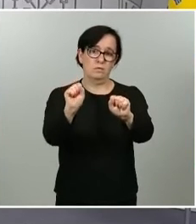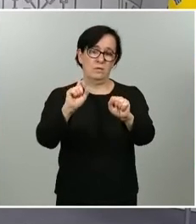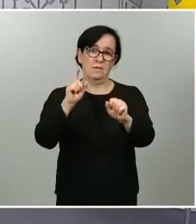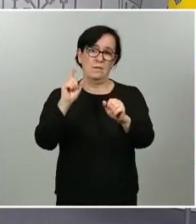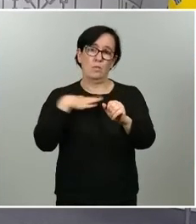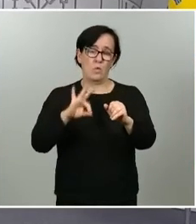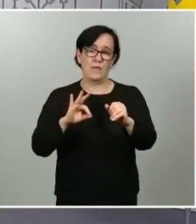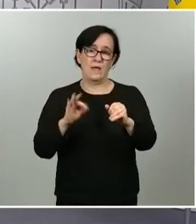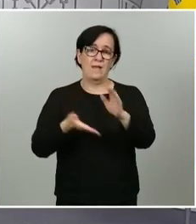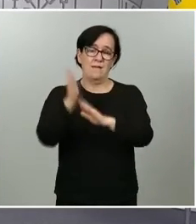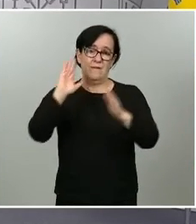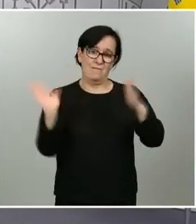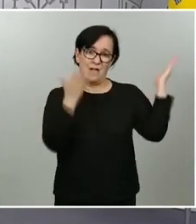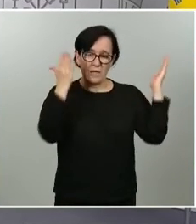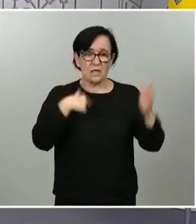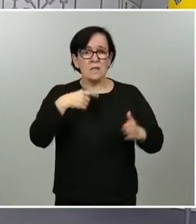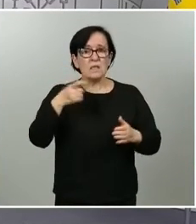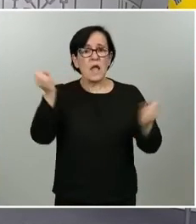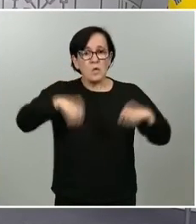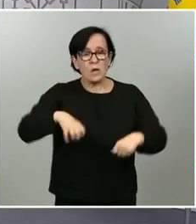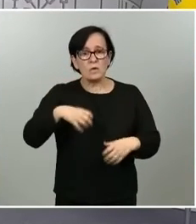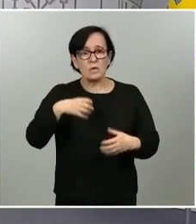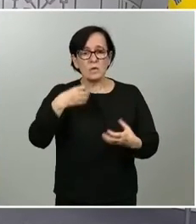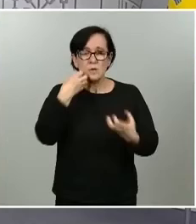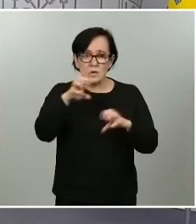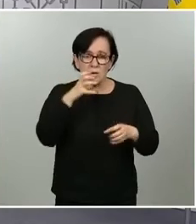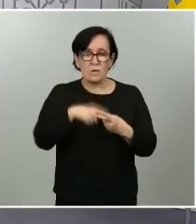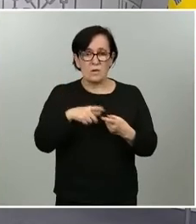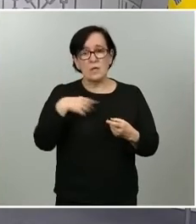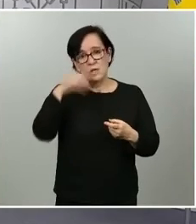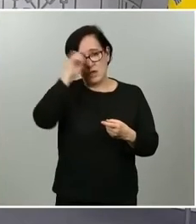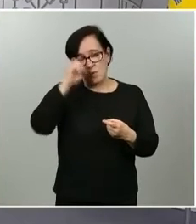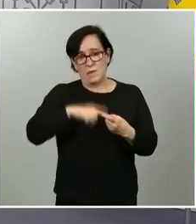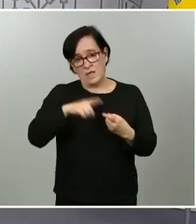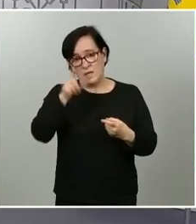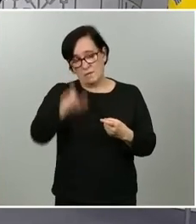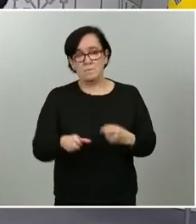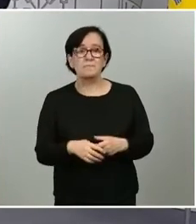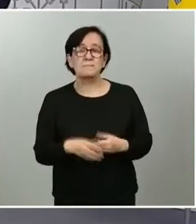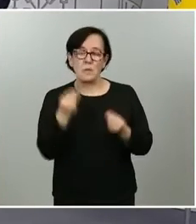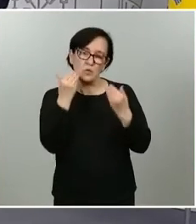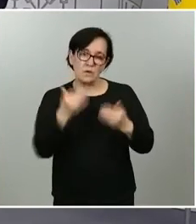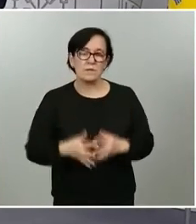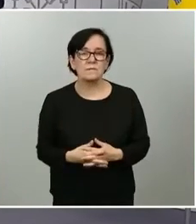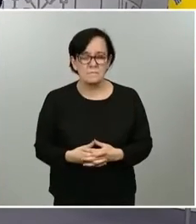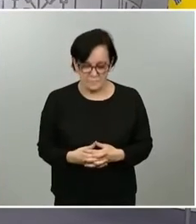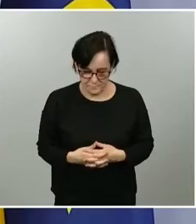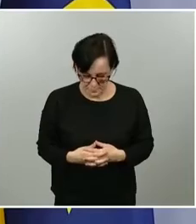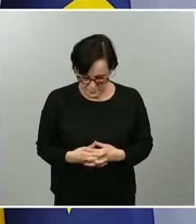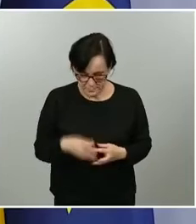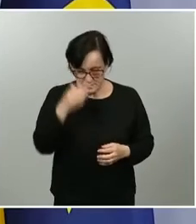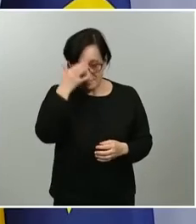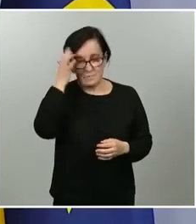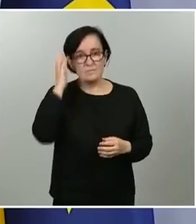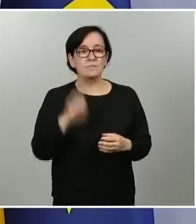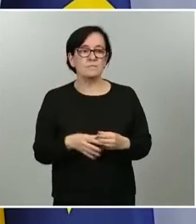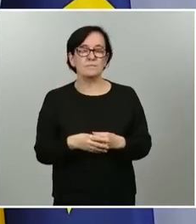acuerdo con sus quejas? ¿y qué opina sobre ello Ministro Illa? Muchas gracias Pues muchísimas